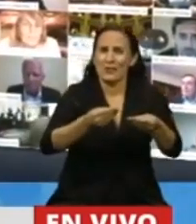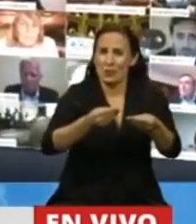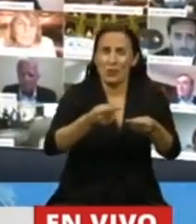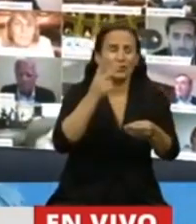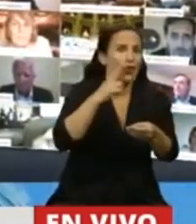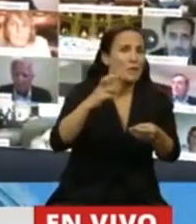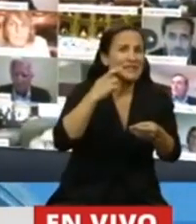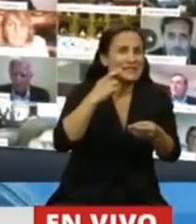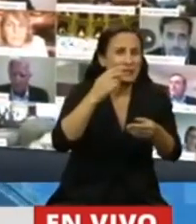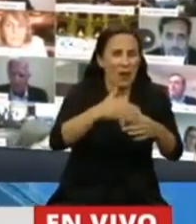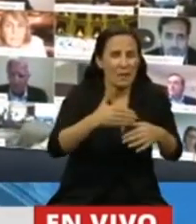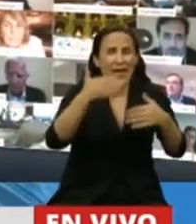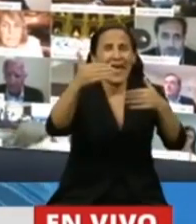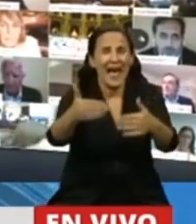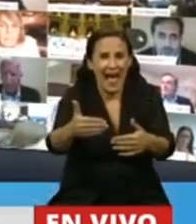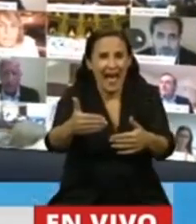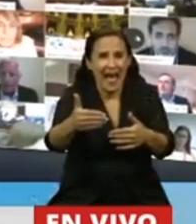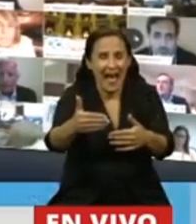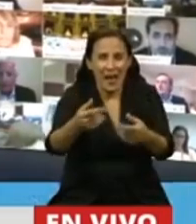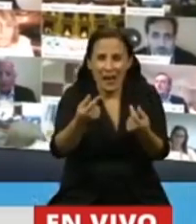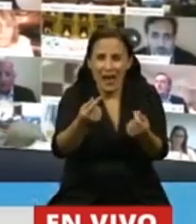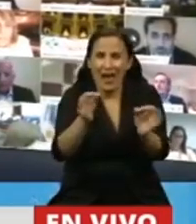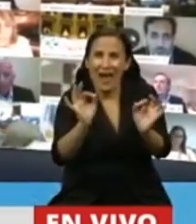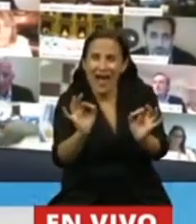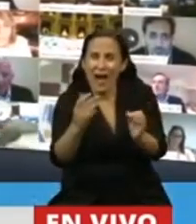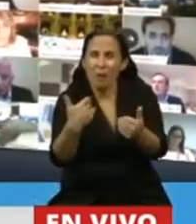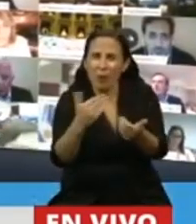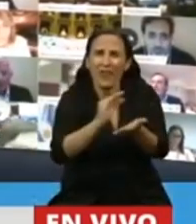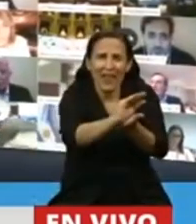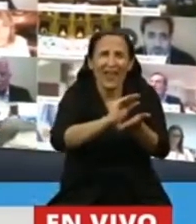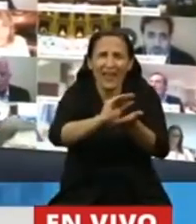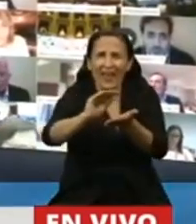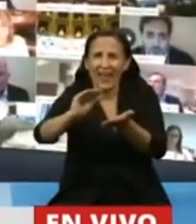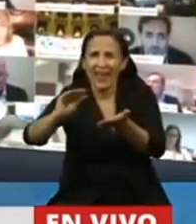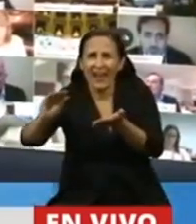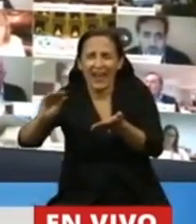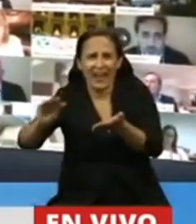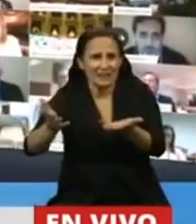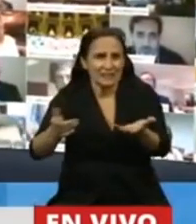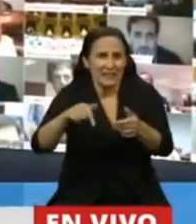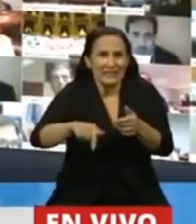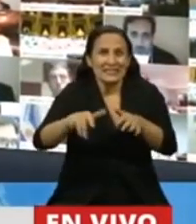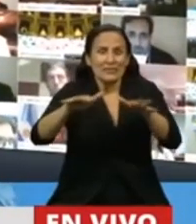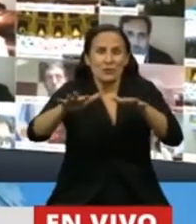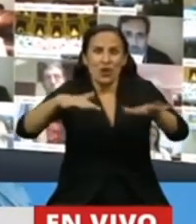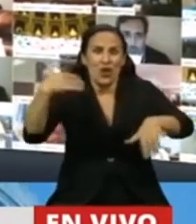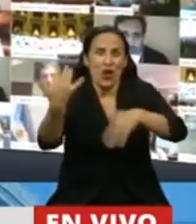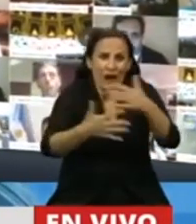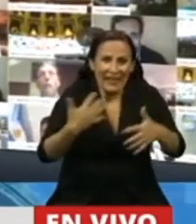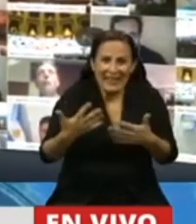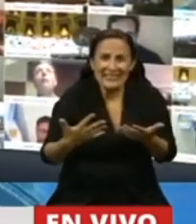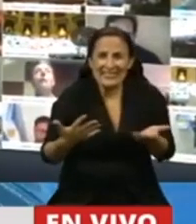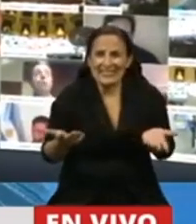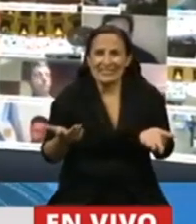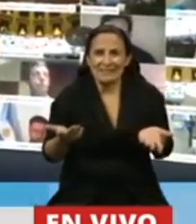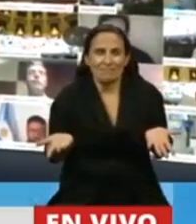no puede dar todas las posibilidades del financiamiento que exige una crisis que nadie previó. Ni siquiera si